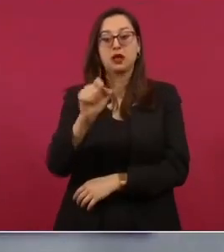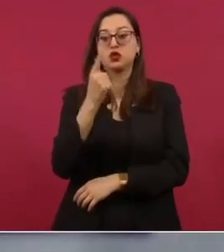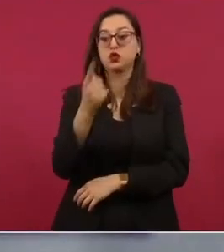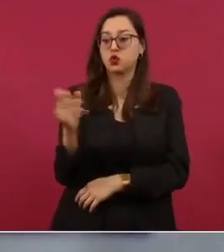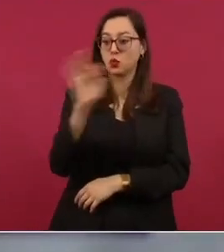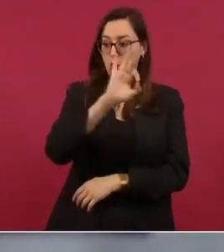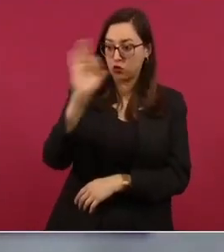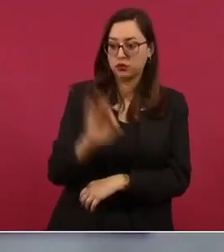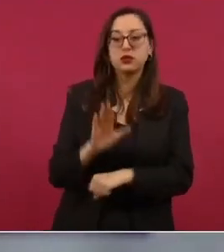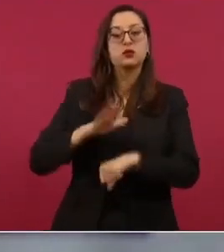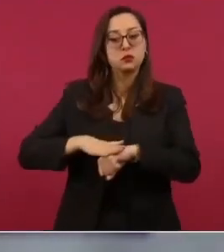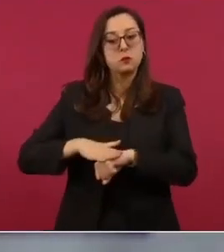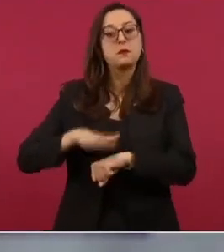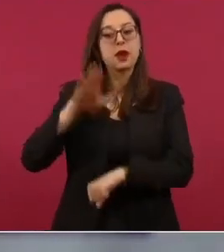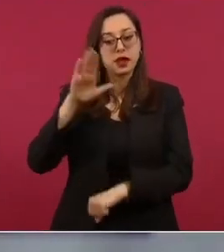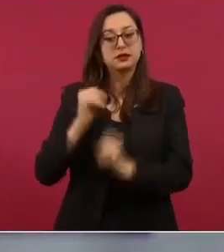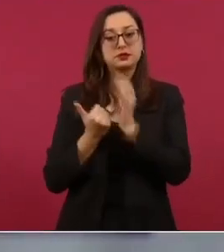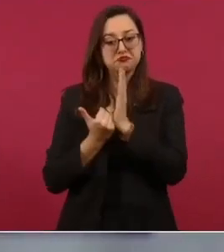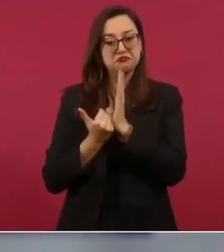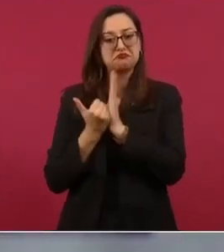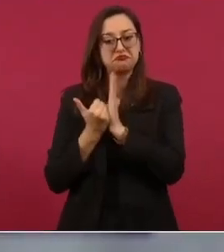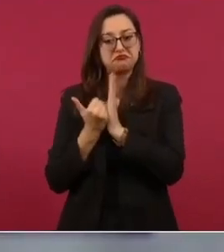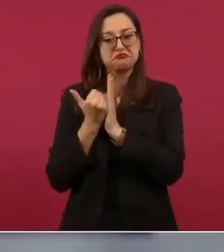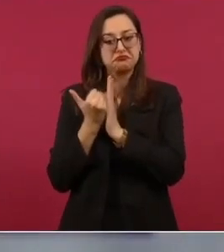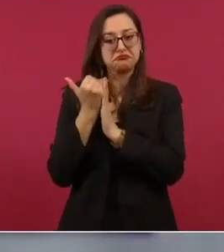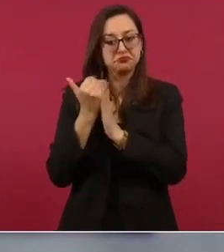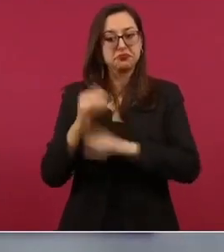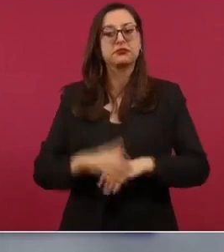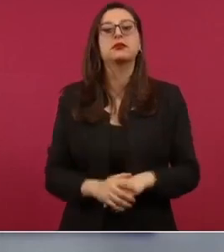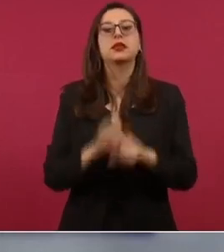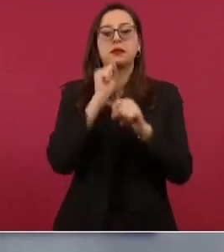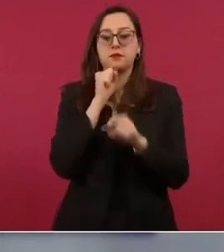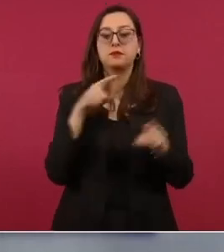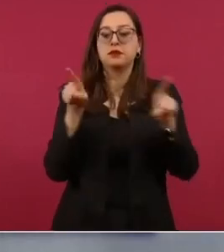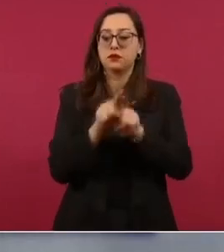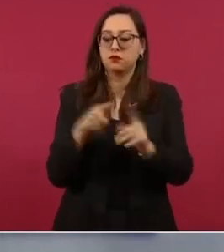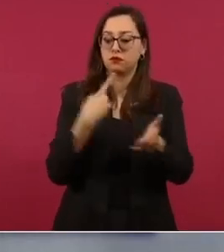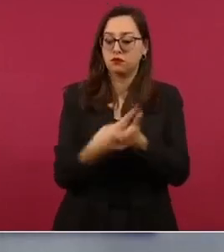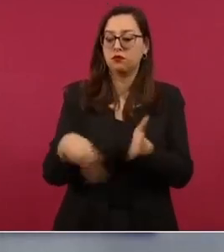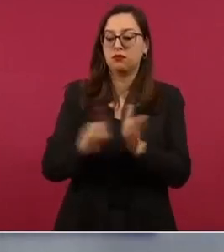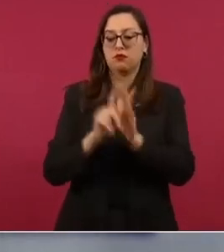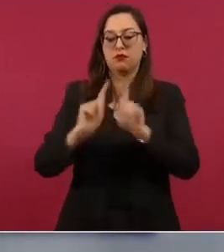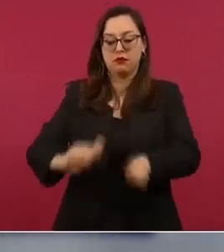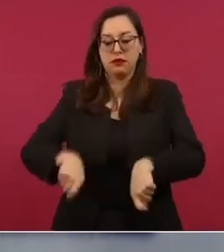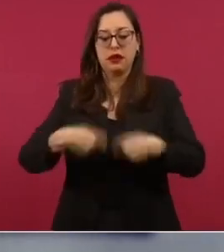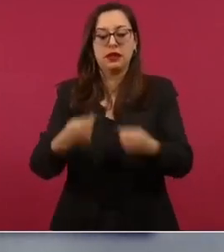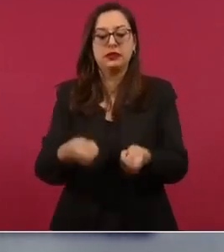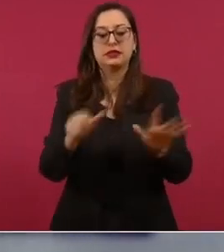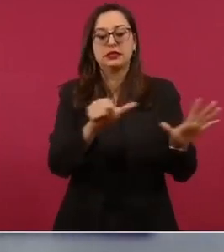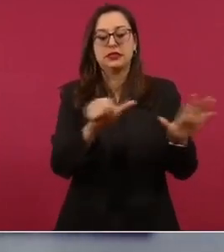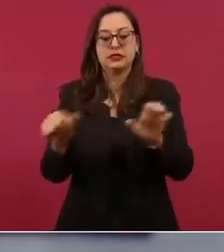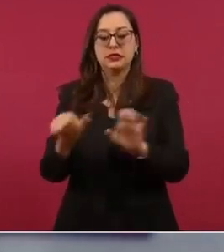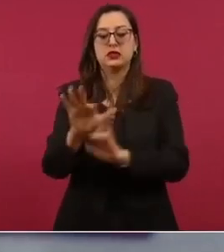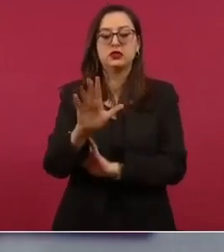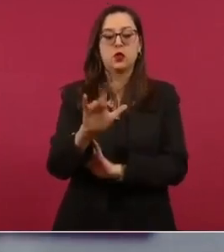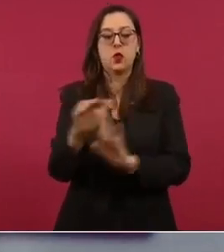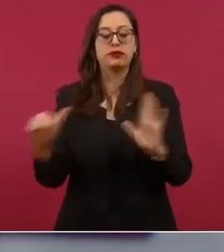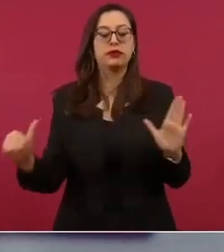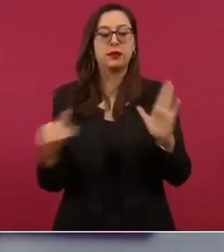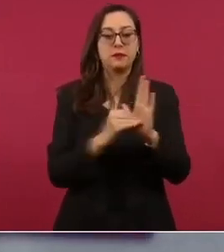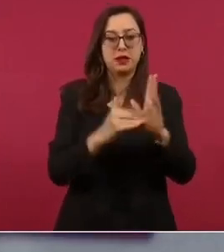años se ha otorgado base a seiscientos cincuenta mil trabajadores